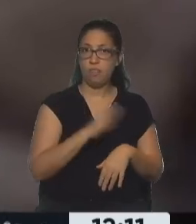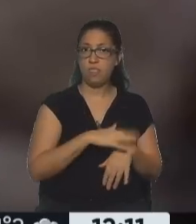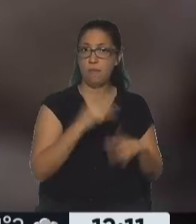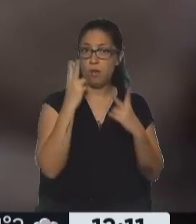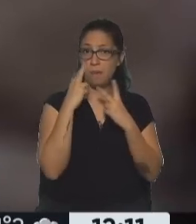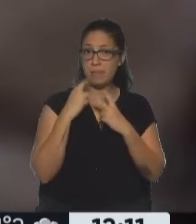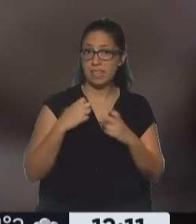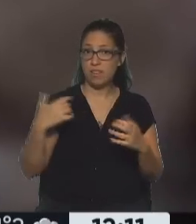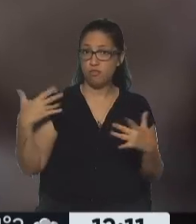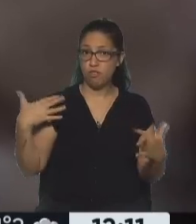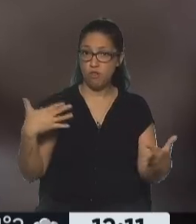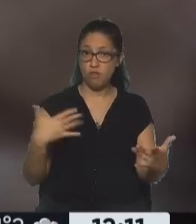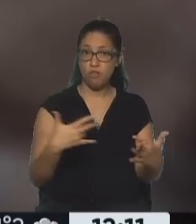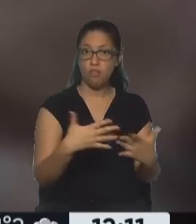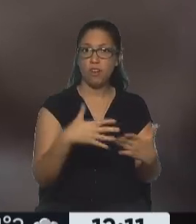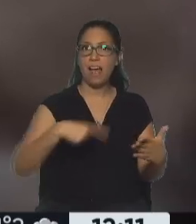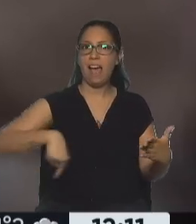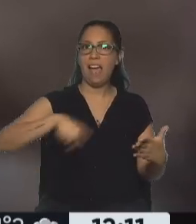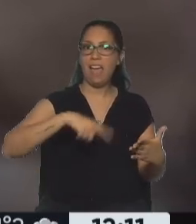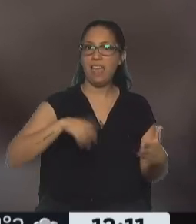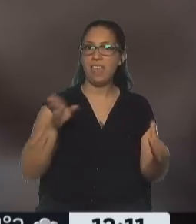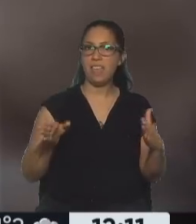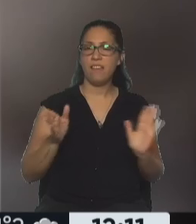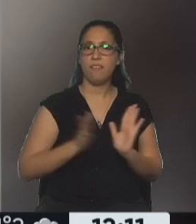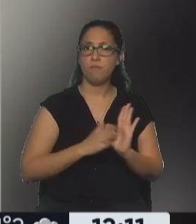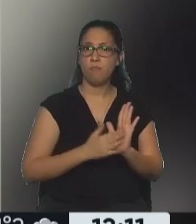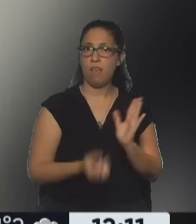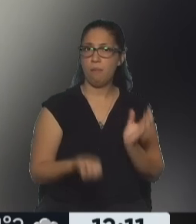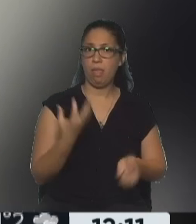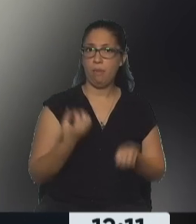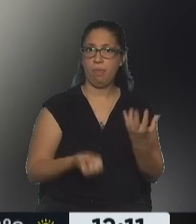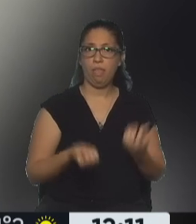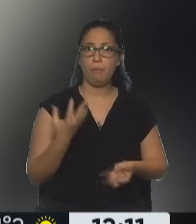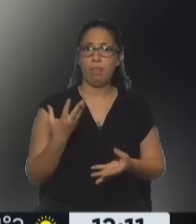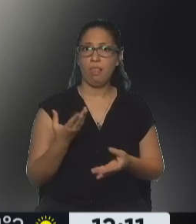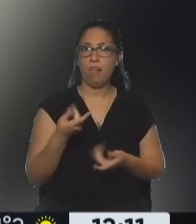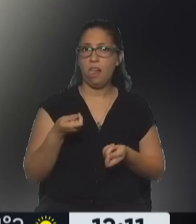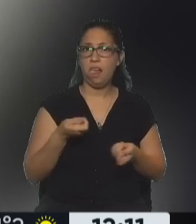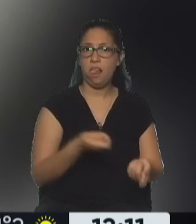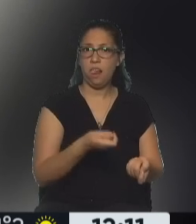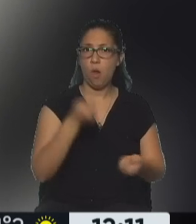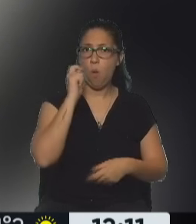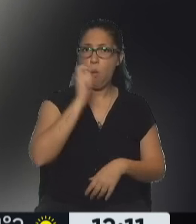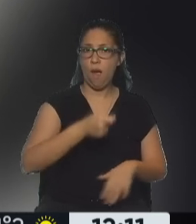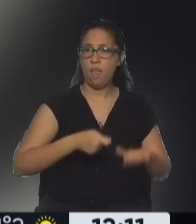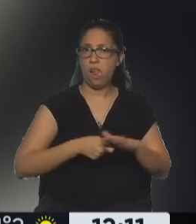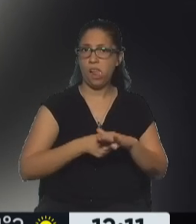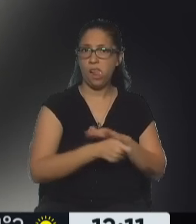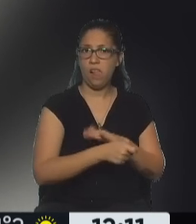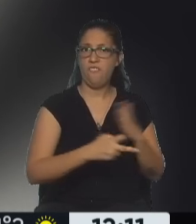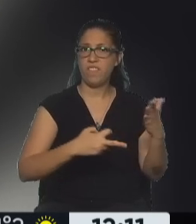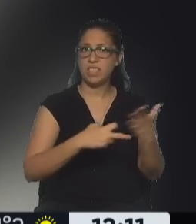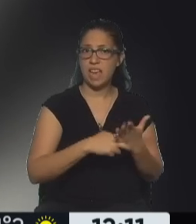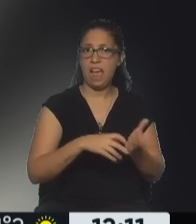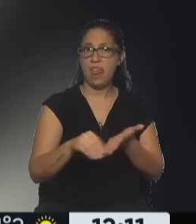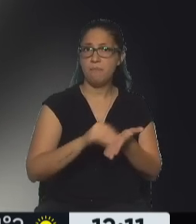investigación reconstituye falsamente pruebas, incluye sobre los jueces o intervinientes, un fiscal o un empleado